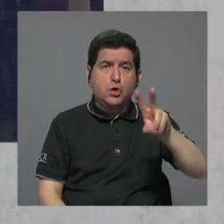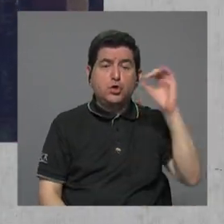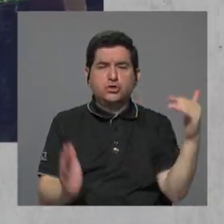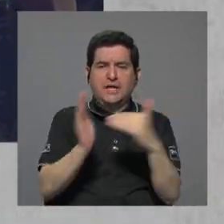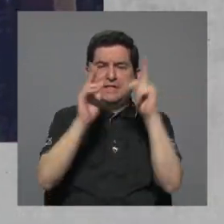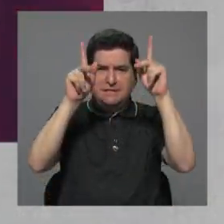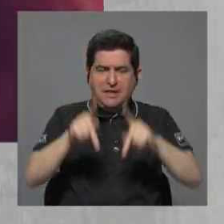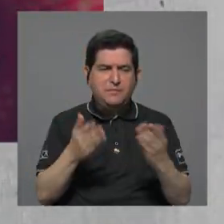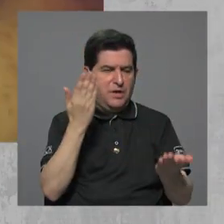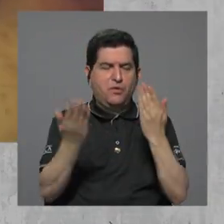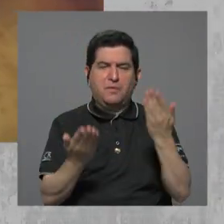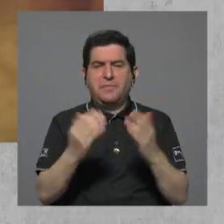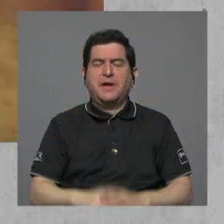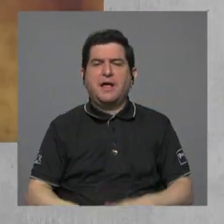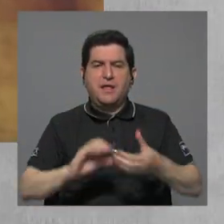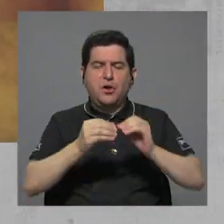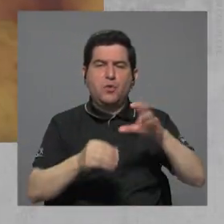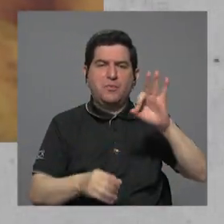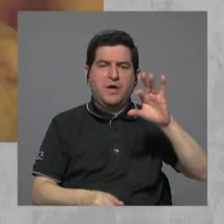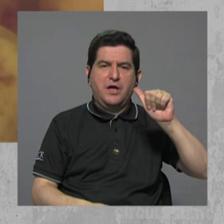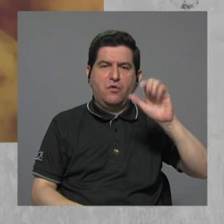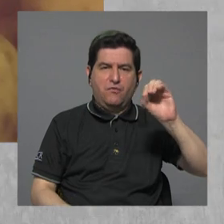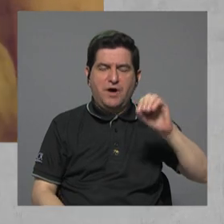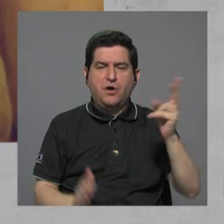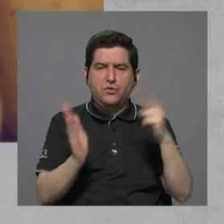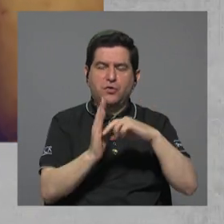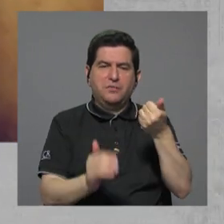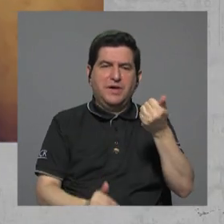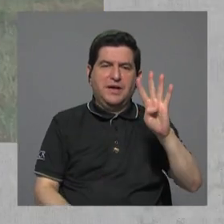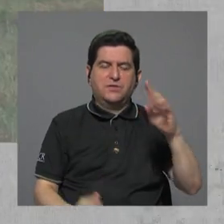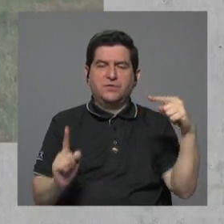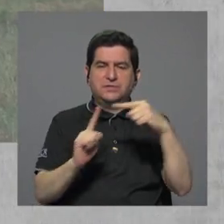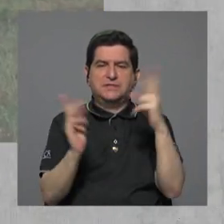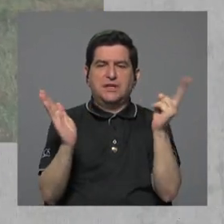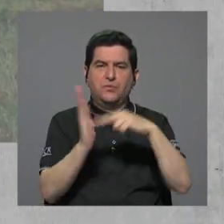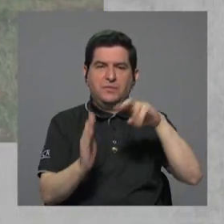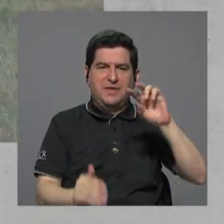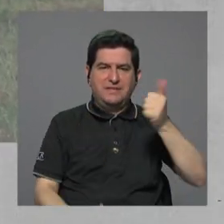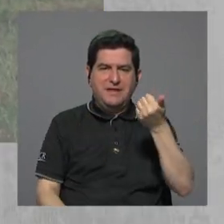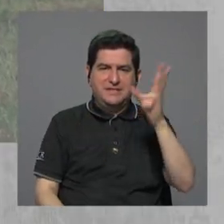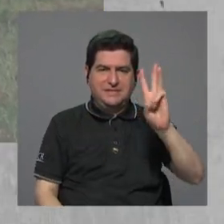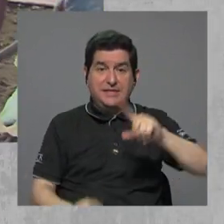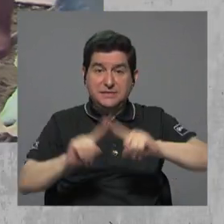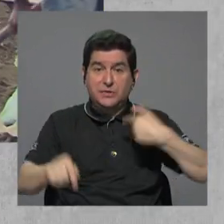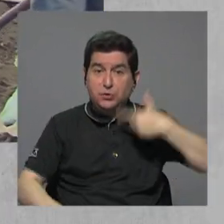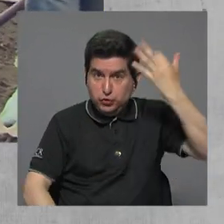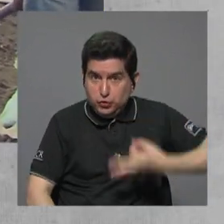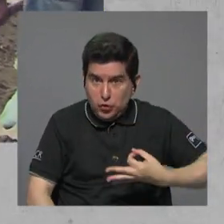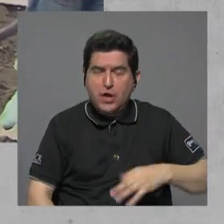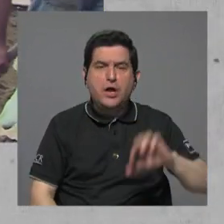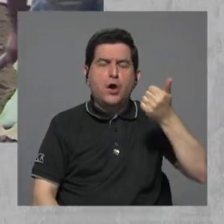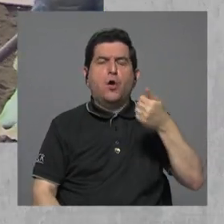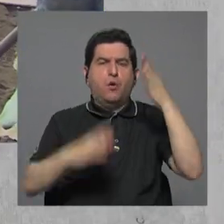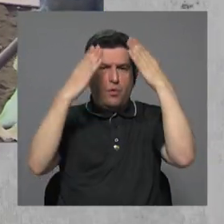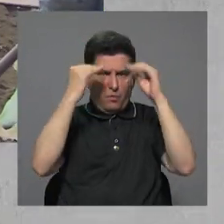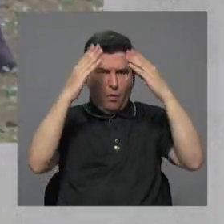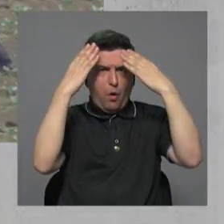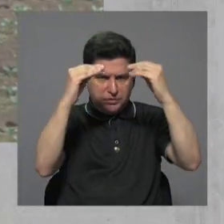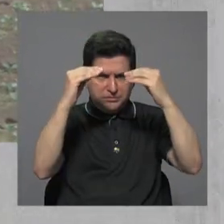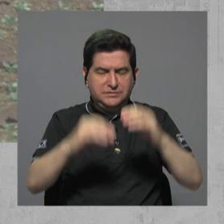personas si se compara con el promedio de FAO de 2014 a 2016. Pero me parece que hay otro dato